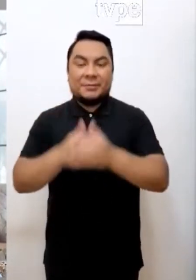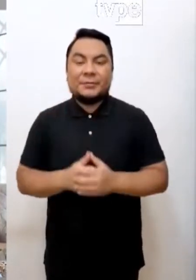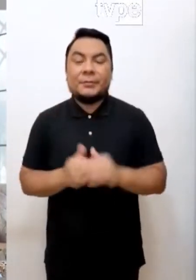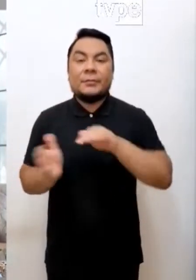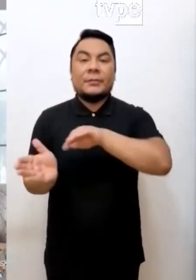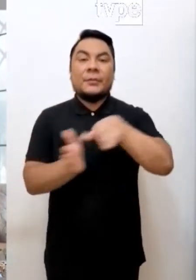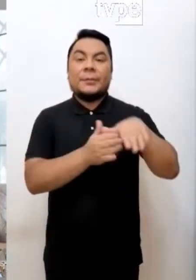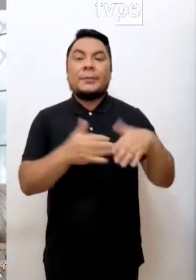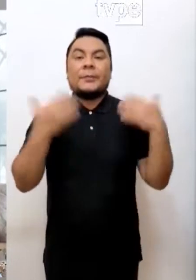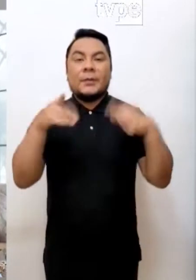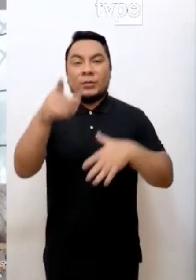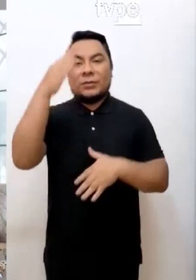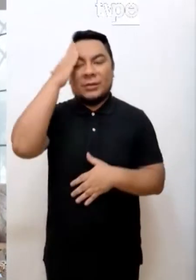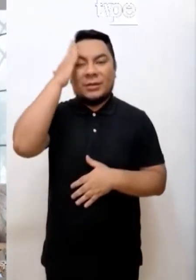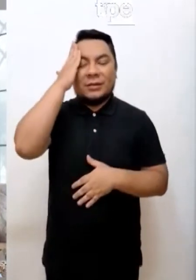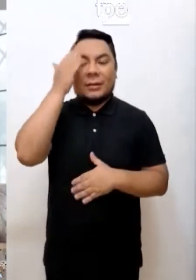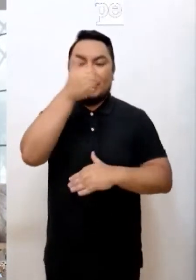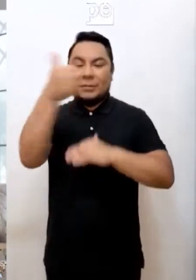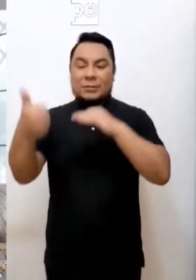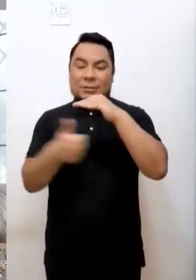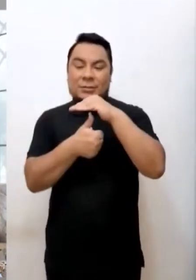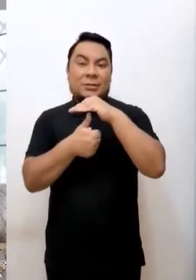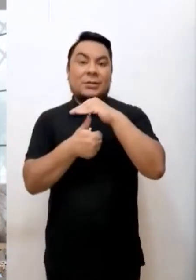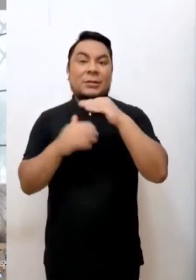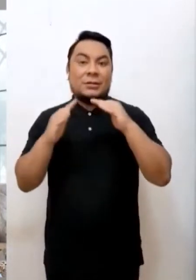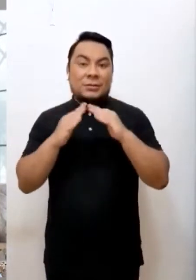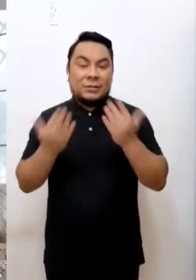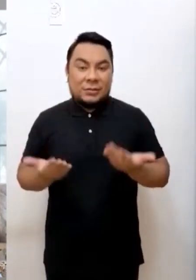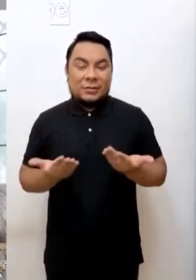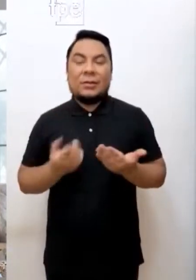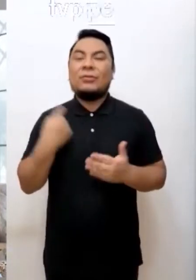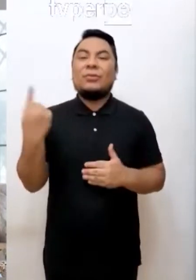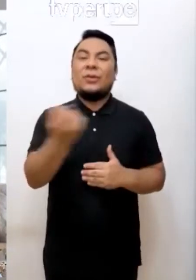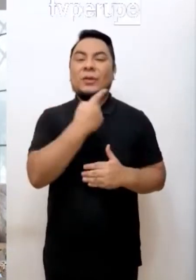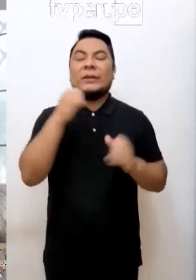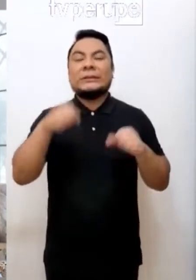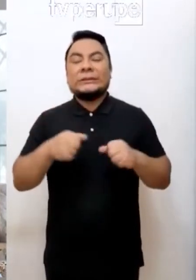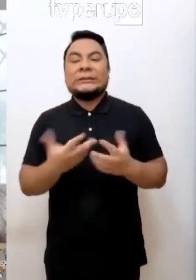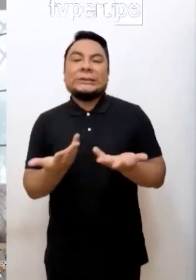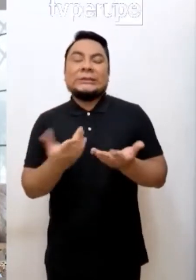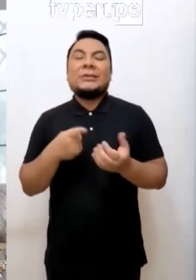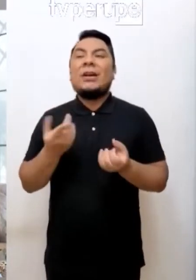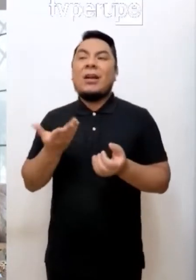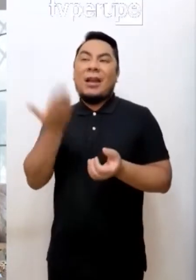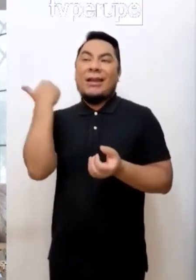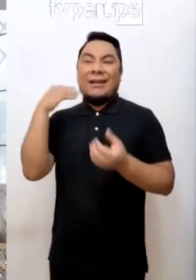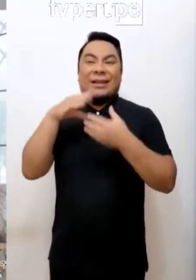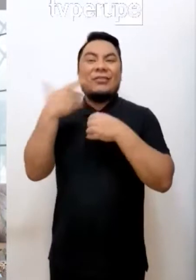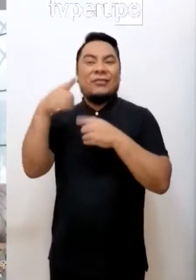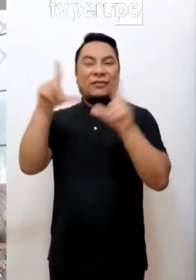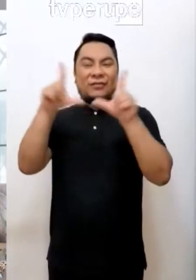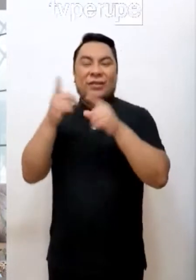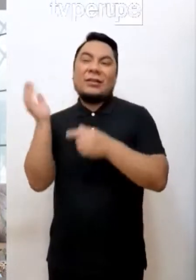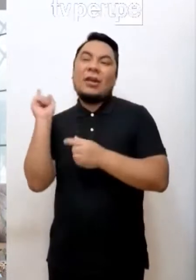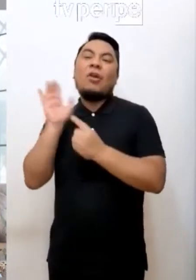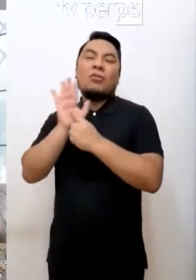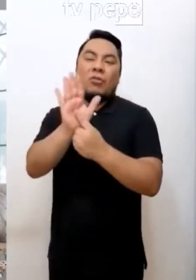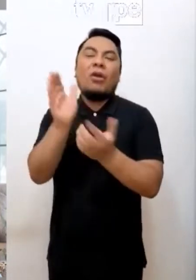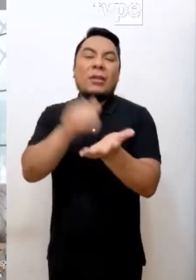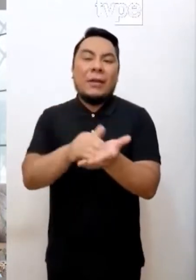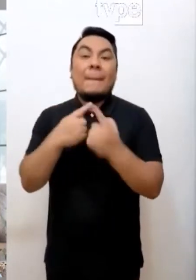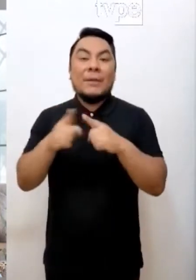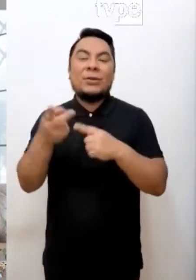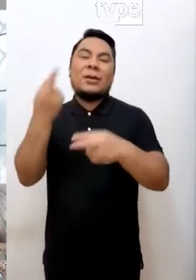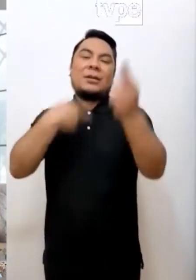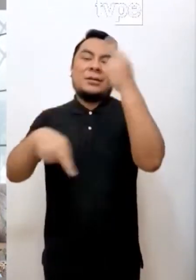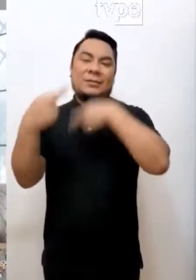casa. Bueno, y como ustedes saben, el aislamiento social nos ha obligado a repetir programas, pero ya estamos de